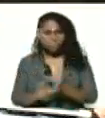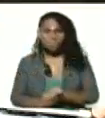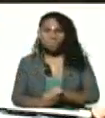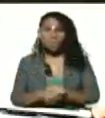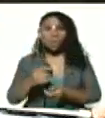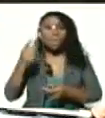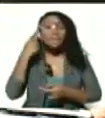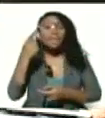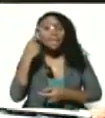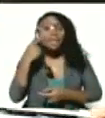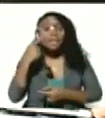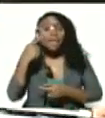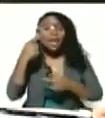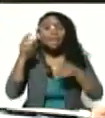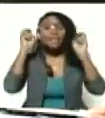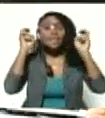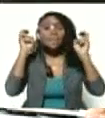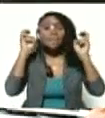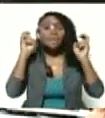pendiente el tema de la ELAM.